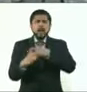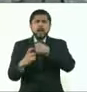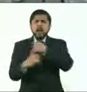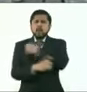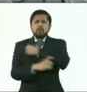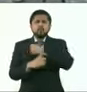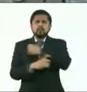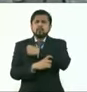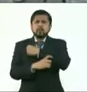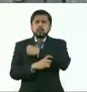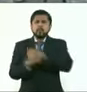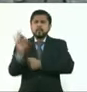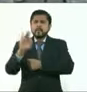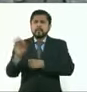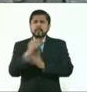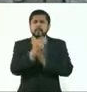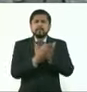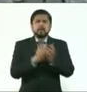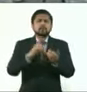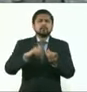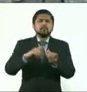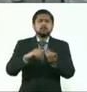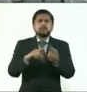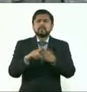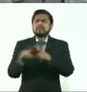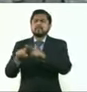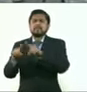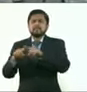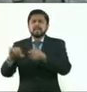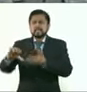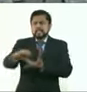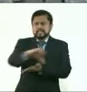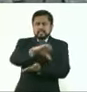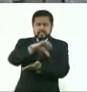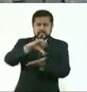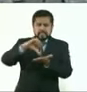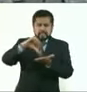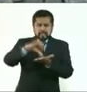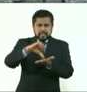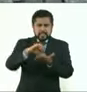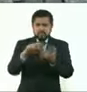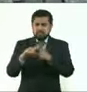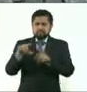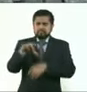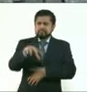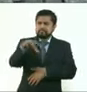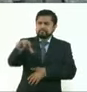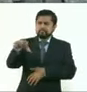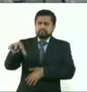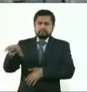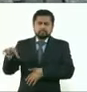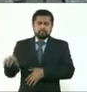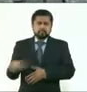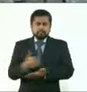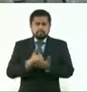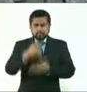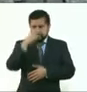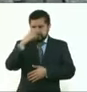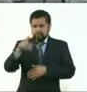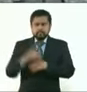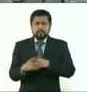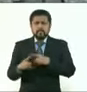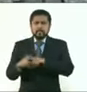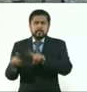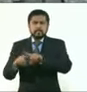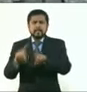pueden pagarse en los más de 8 mil 500 centros de auxiliares de